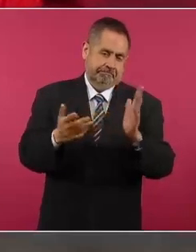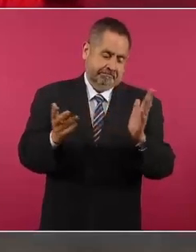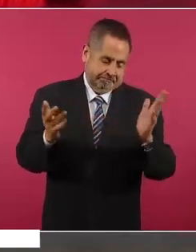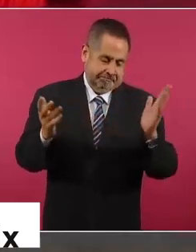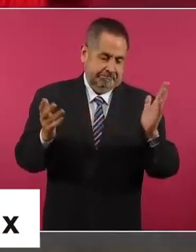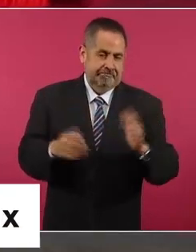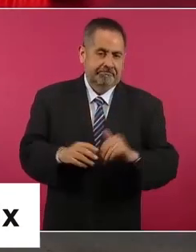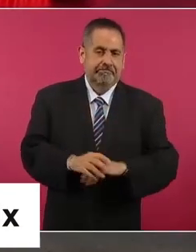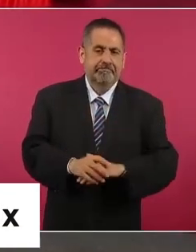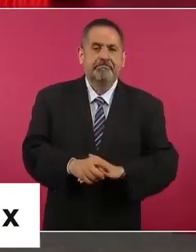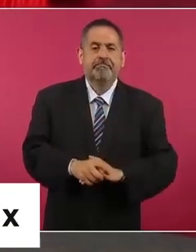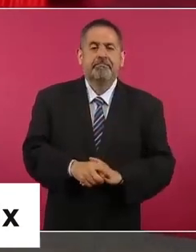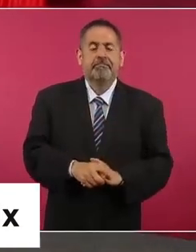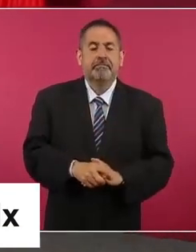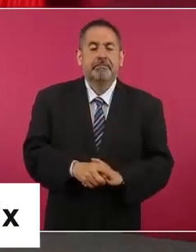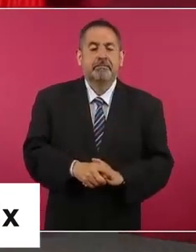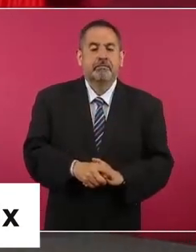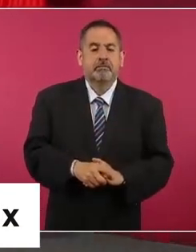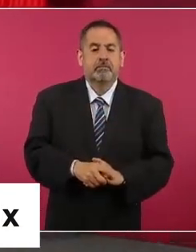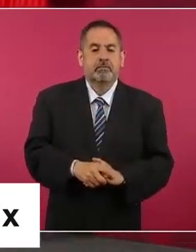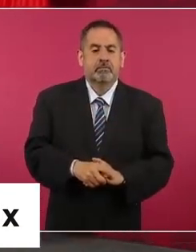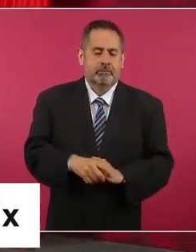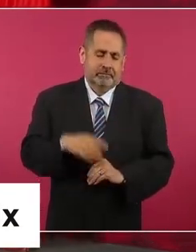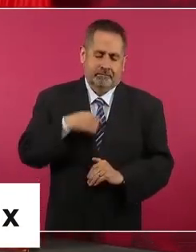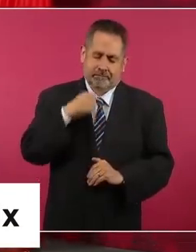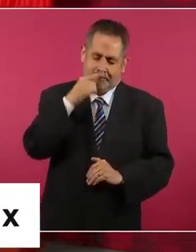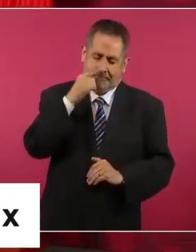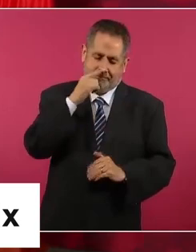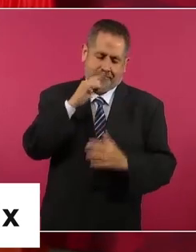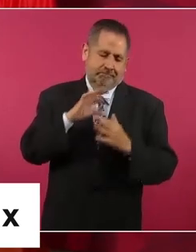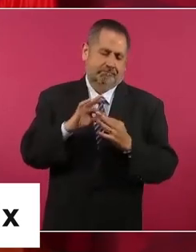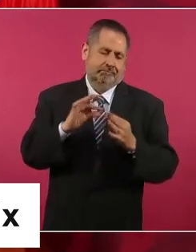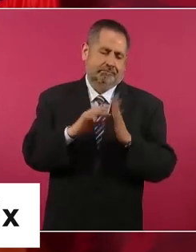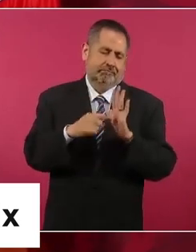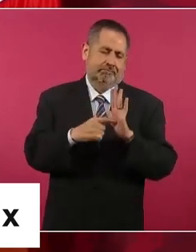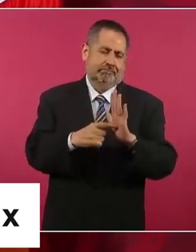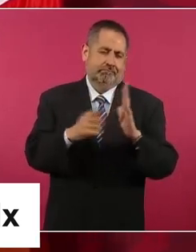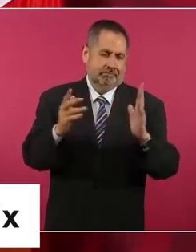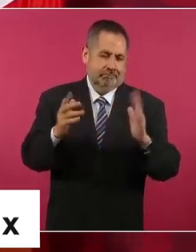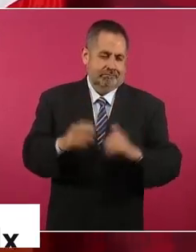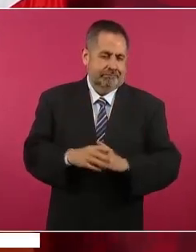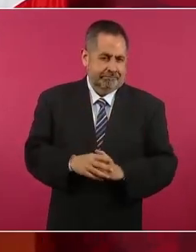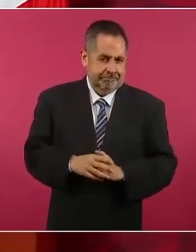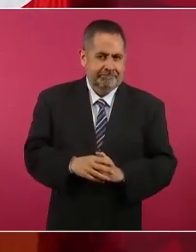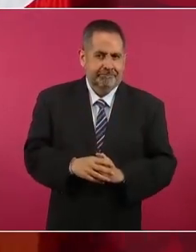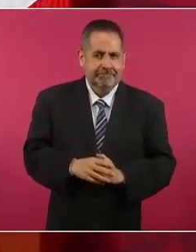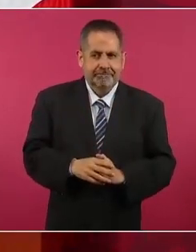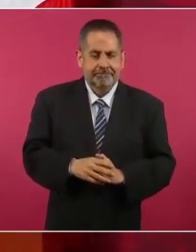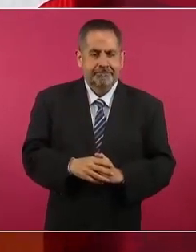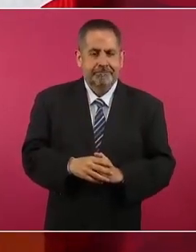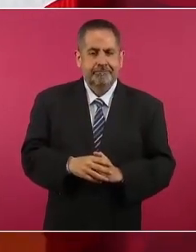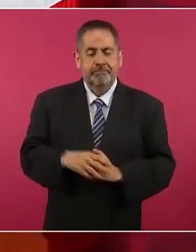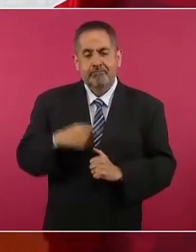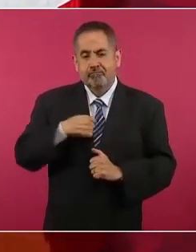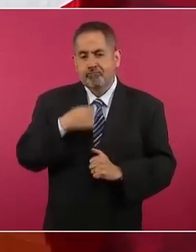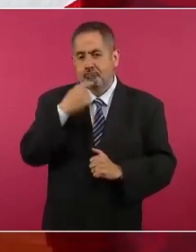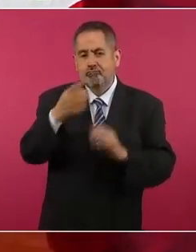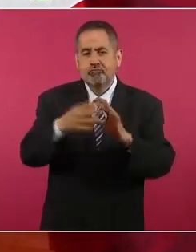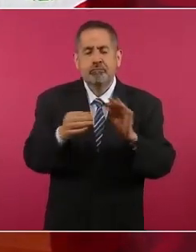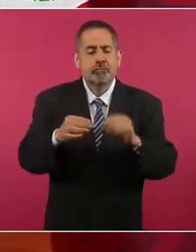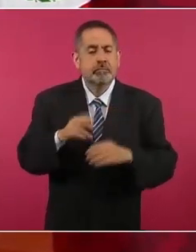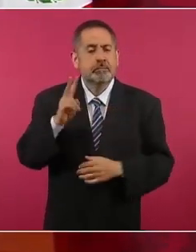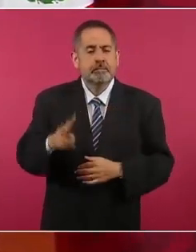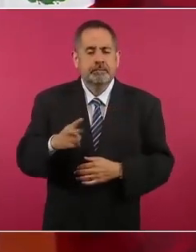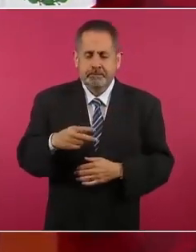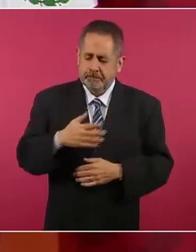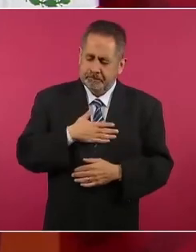tirar aceite, quiero decirles que me dio